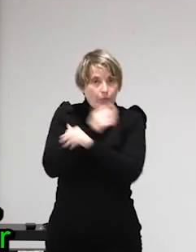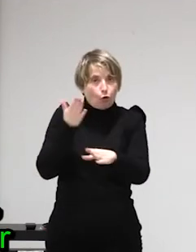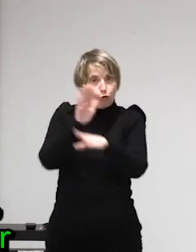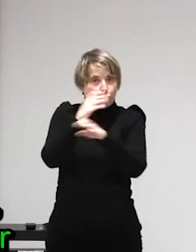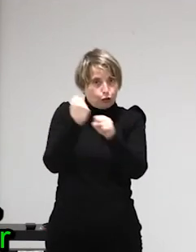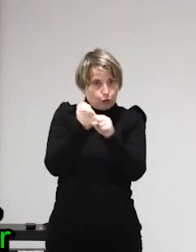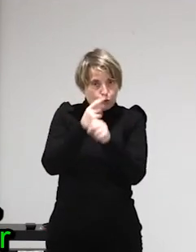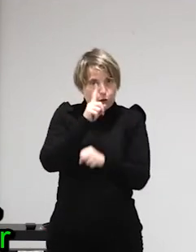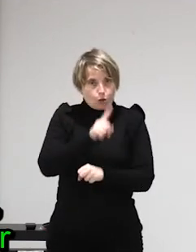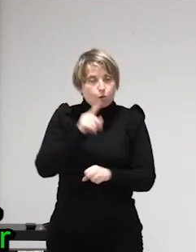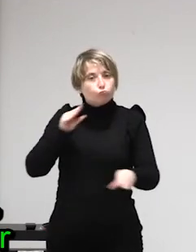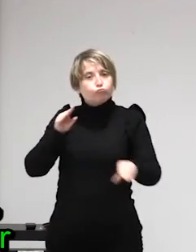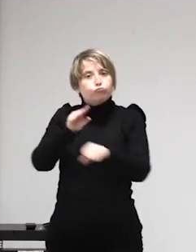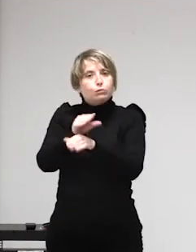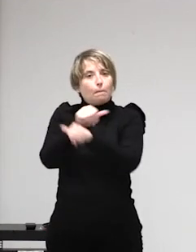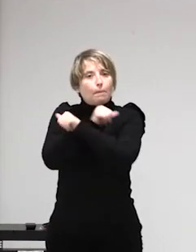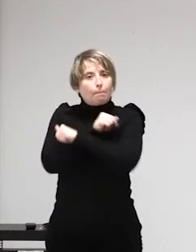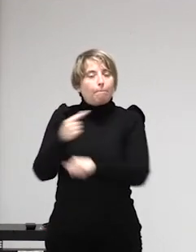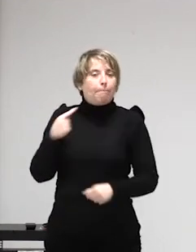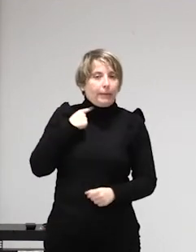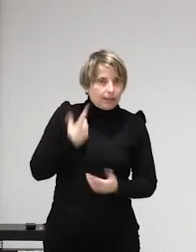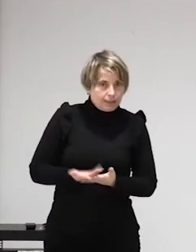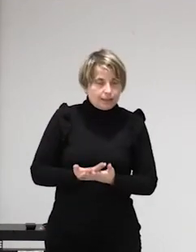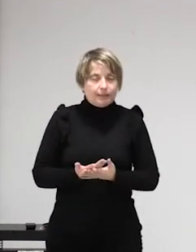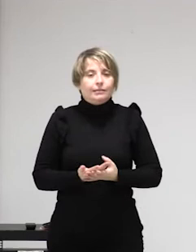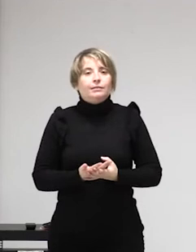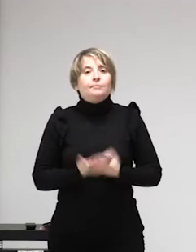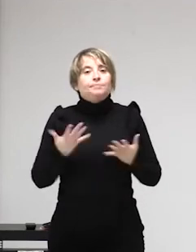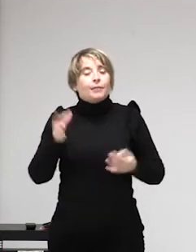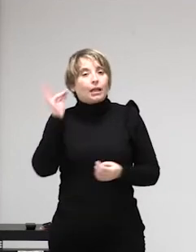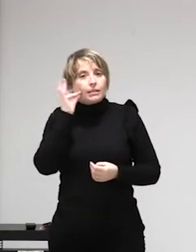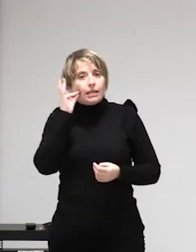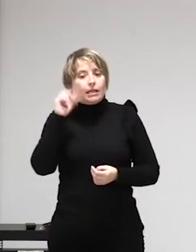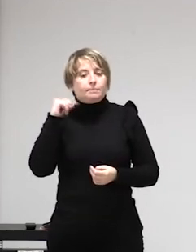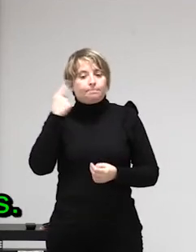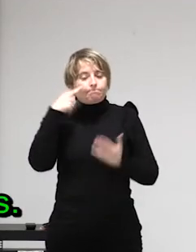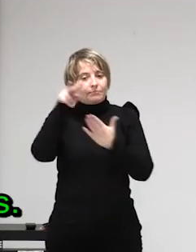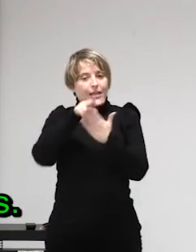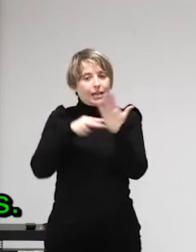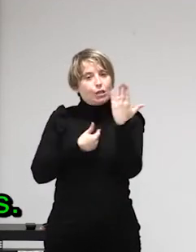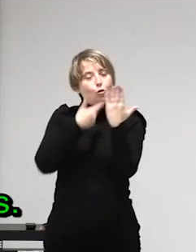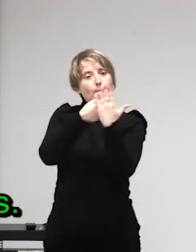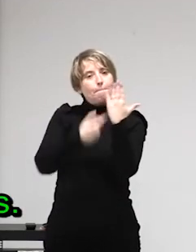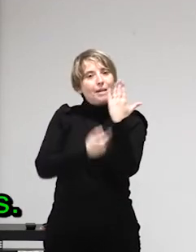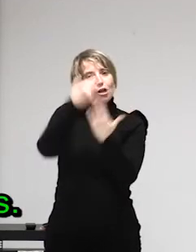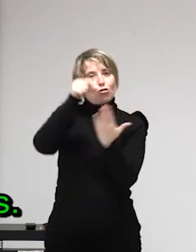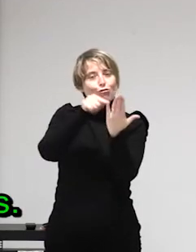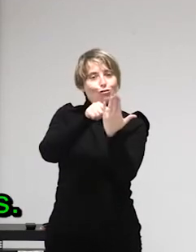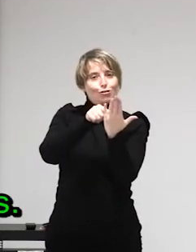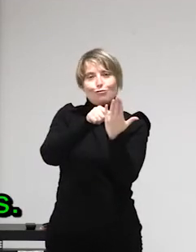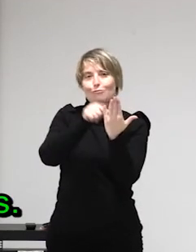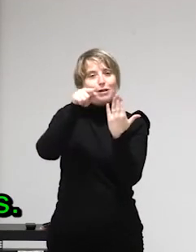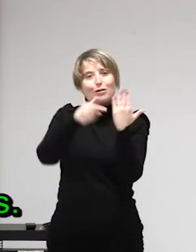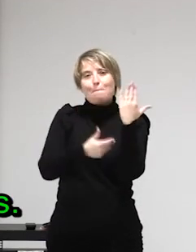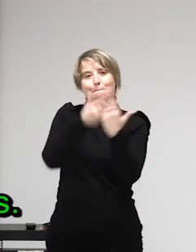que tampoco se pueden ofrecer empleos de prostituta en el INEM ¿vale? en la oficina de empleo ni tampoco a través de los periódicos